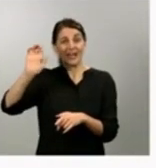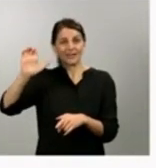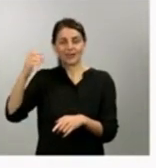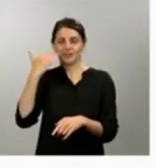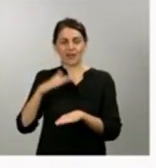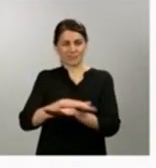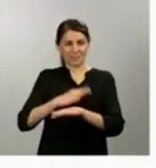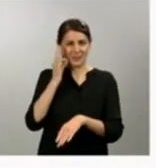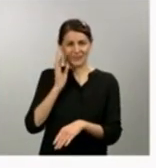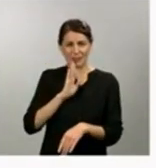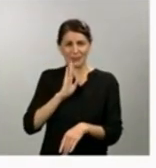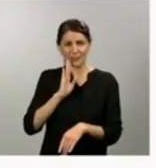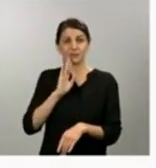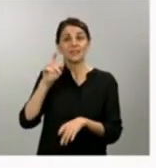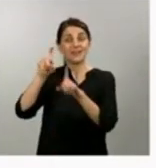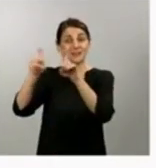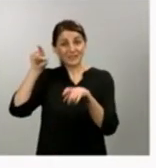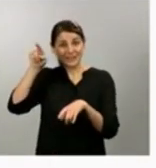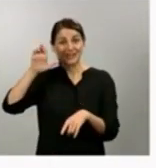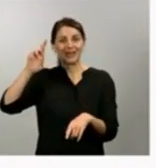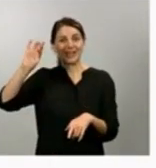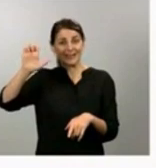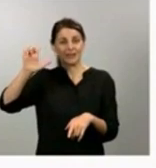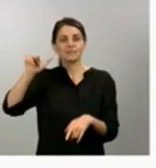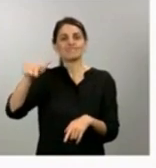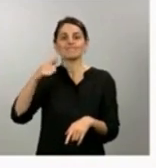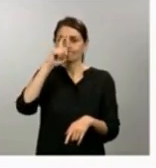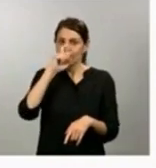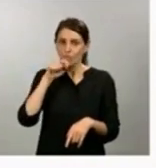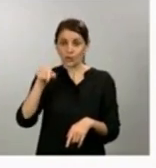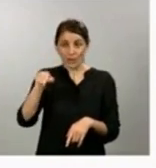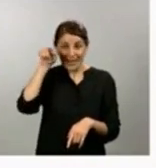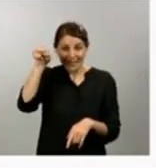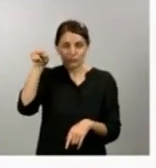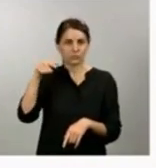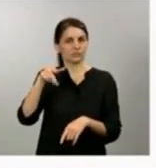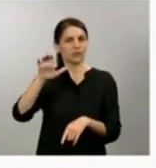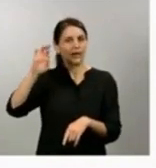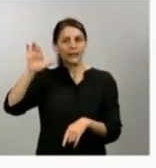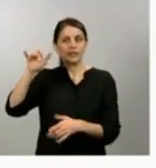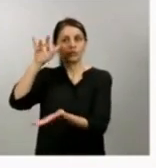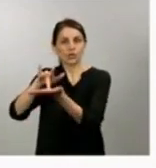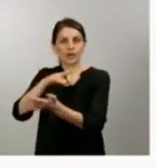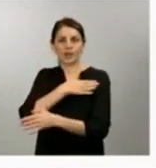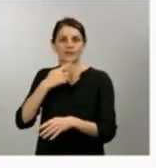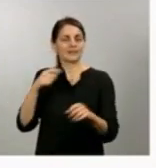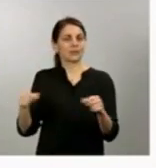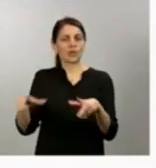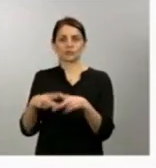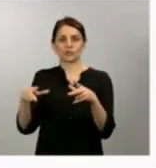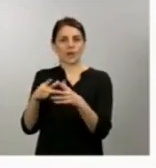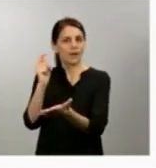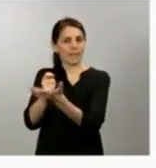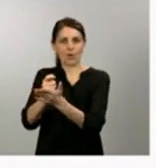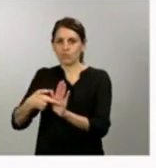recordar que los ERTE, por fuerza mayor, conllevan una exoneración de las cotizaciones sociales. Exoneración que es del 100% en el